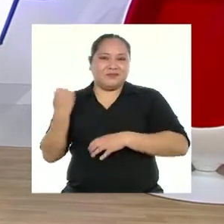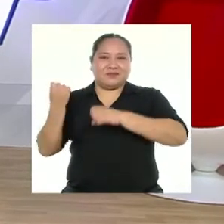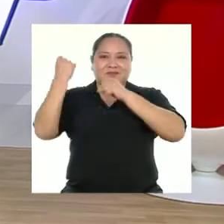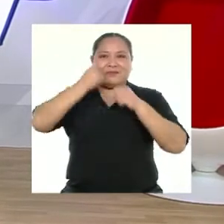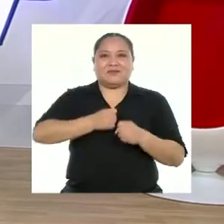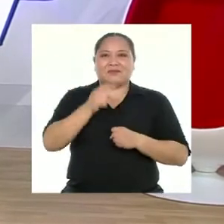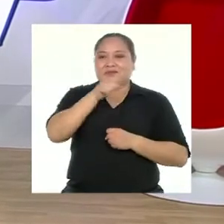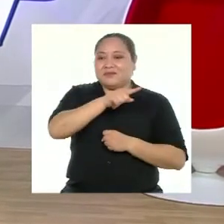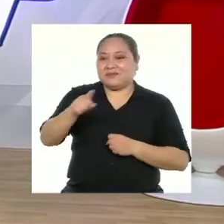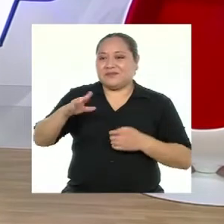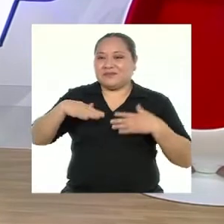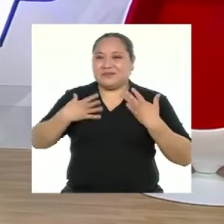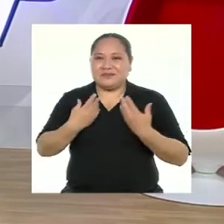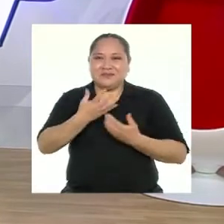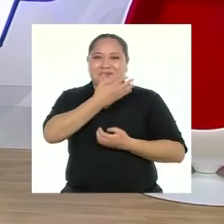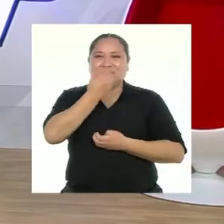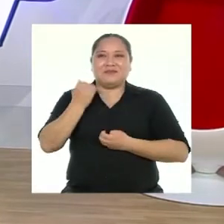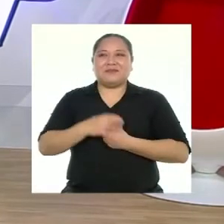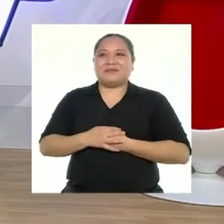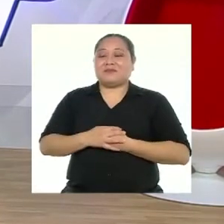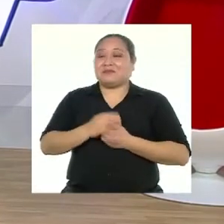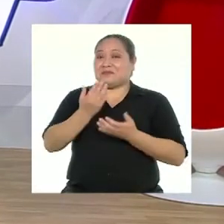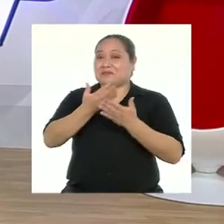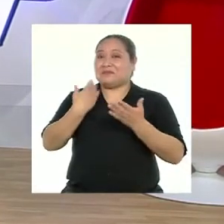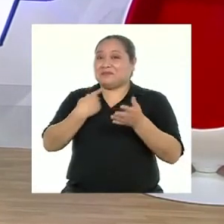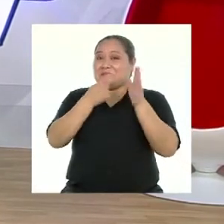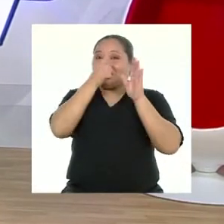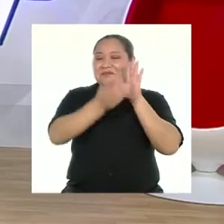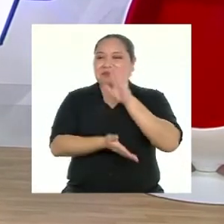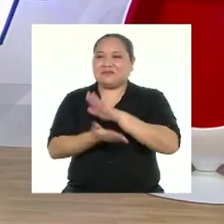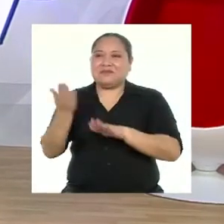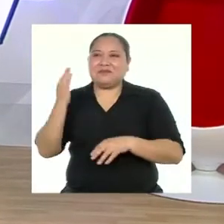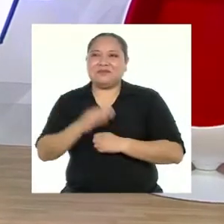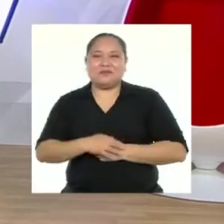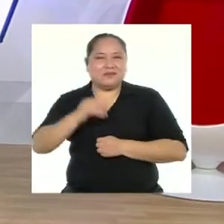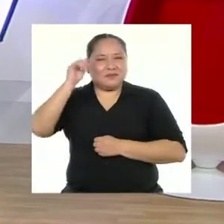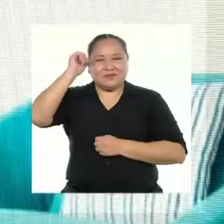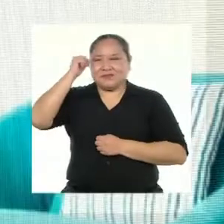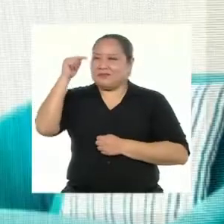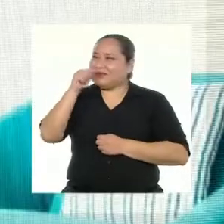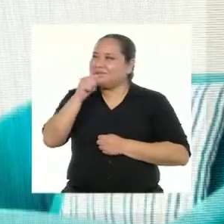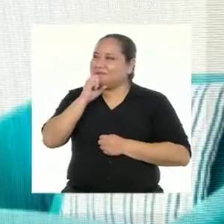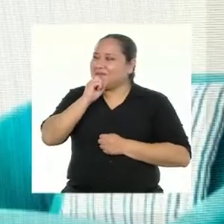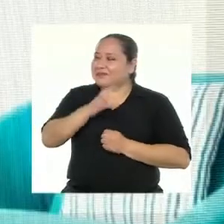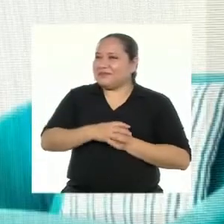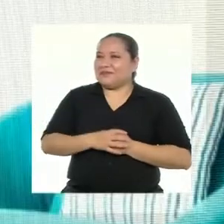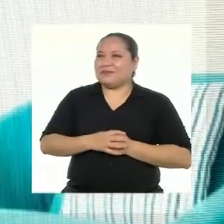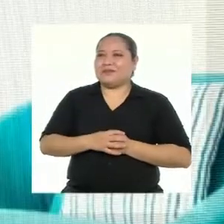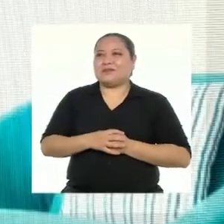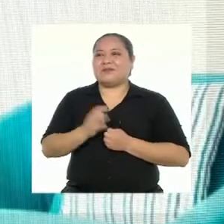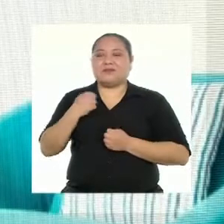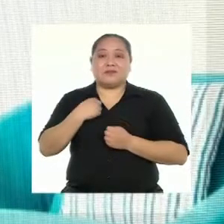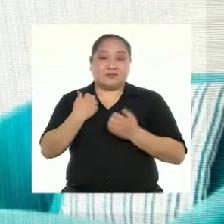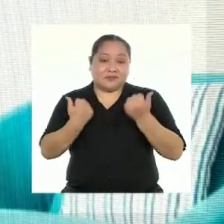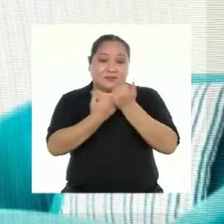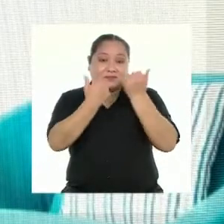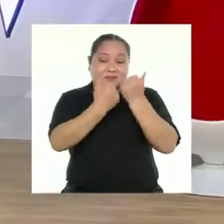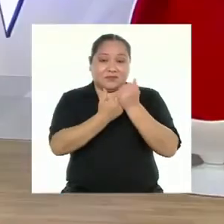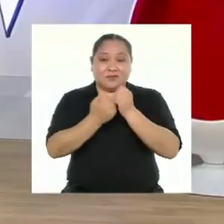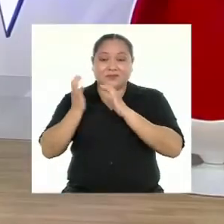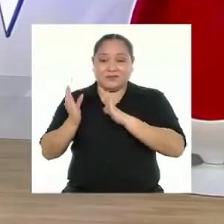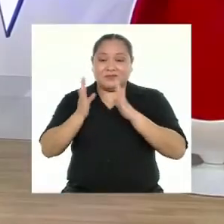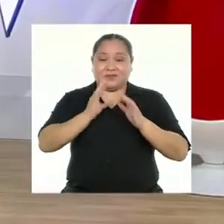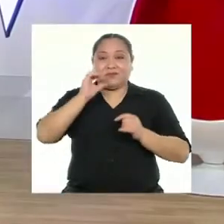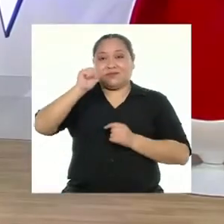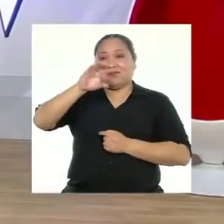aquello que puedo mejorar. Pero antes de que te vayas, ¿te acuerdas qué te dije que hagas a cambio? Que te acompañas siguiendo los pasos de activarte.